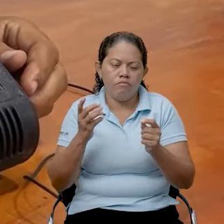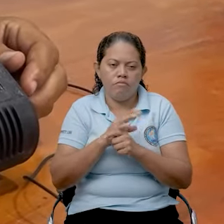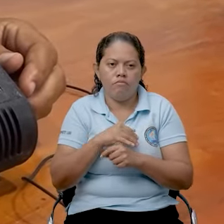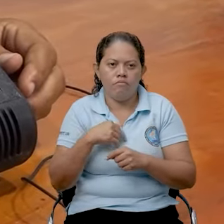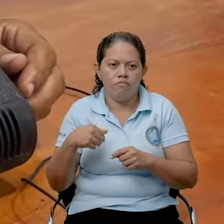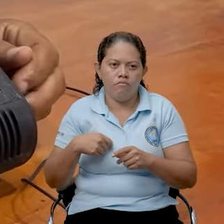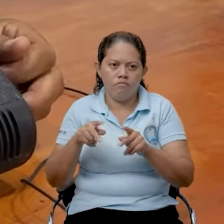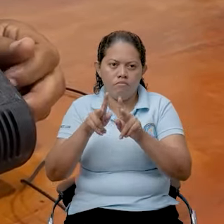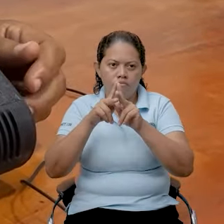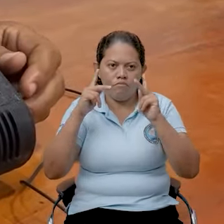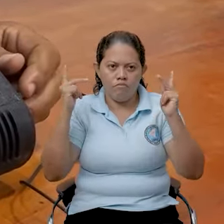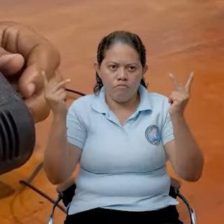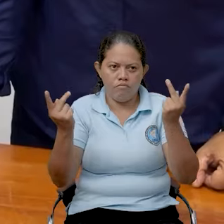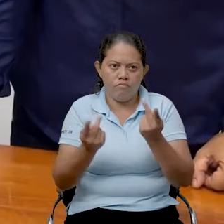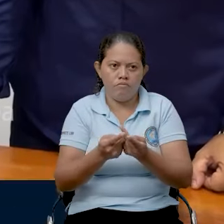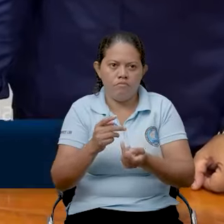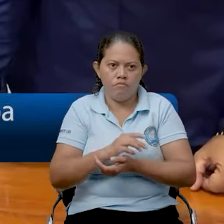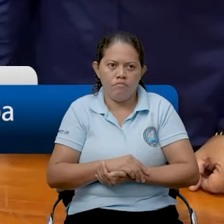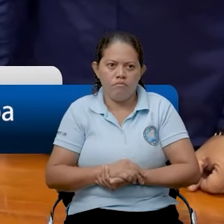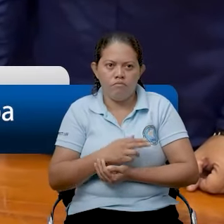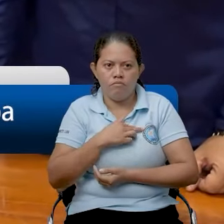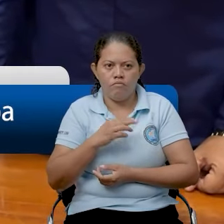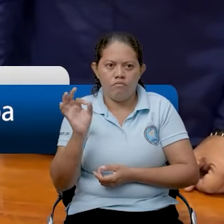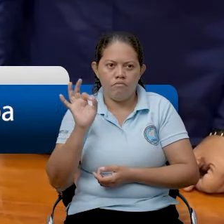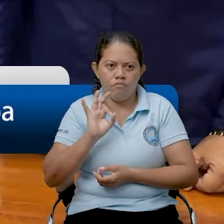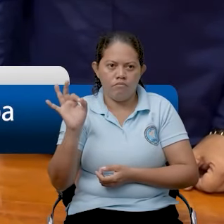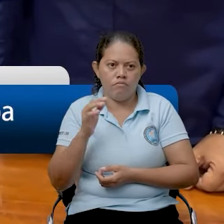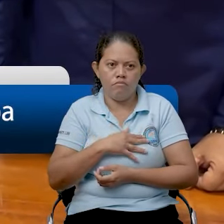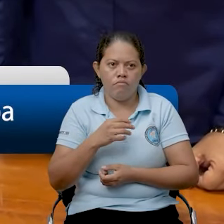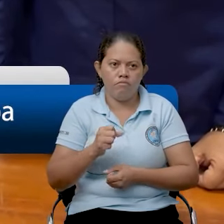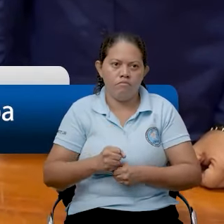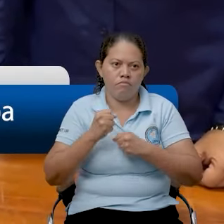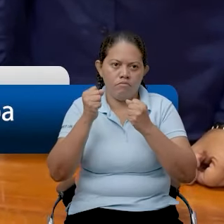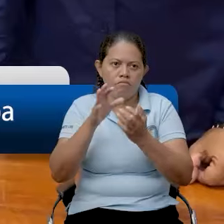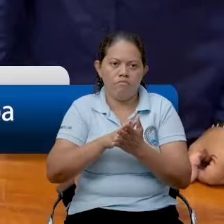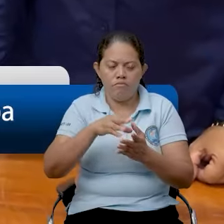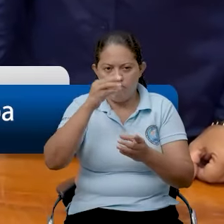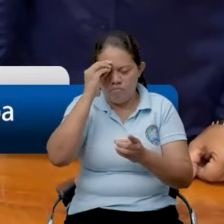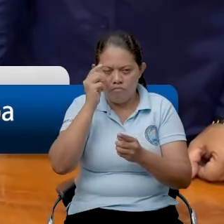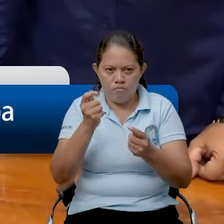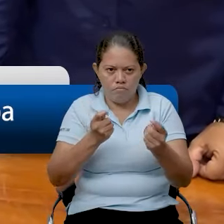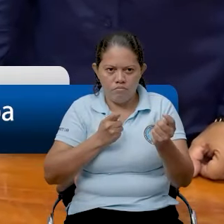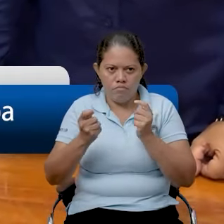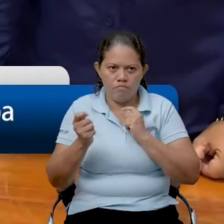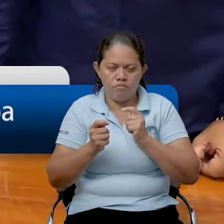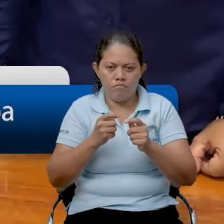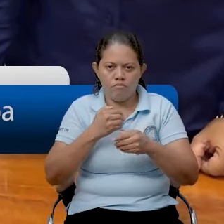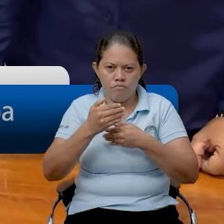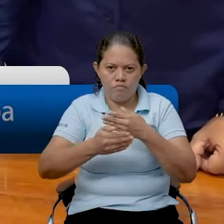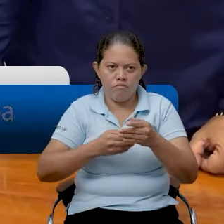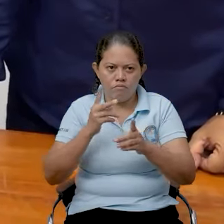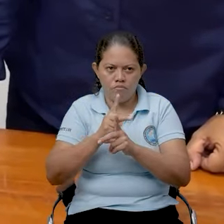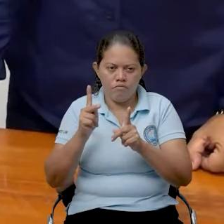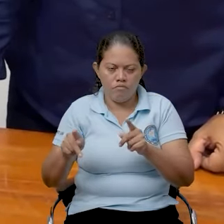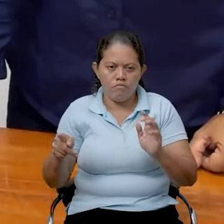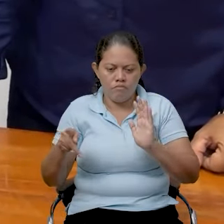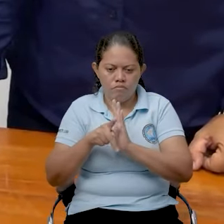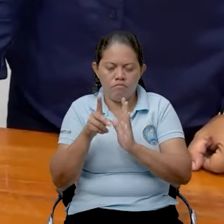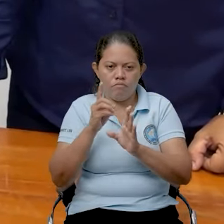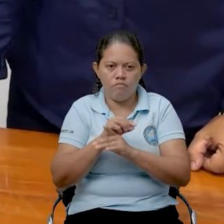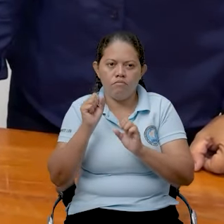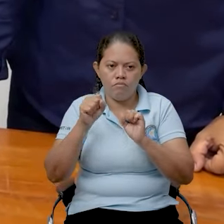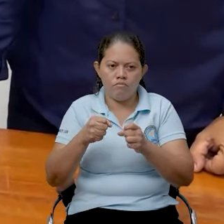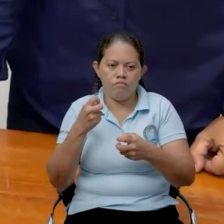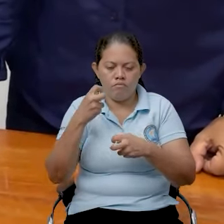a nuestra población. De esta manera, se fortalecen las acciones de monitoreo y seguimiento de situaciones de riesgo